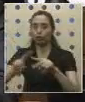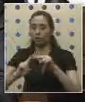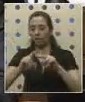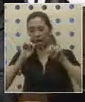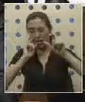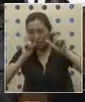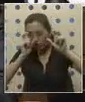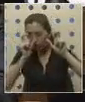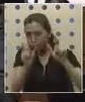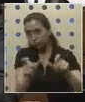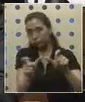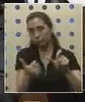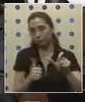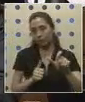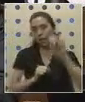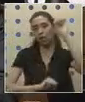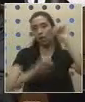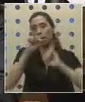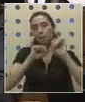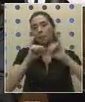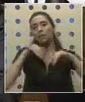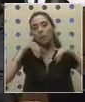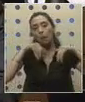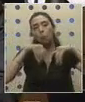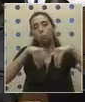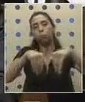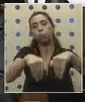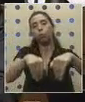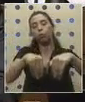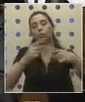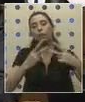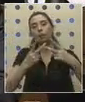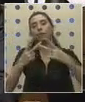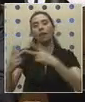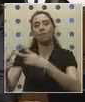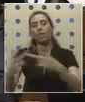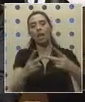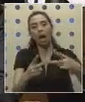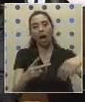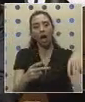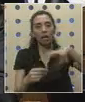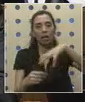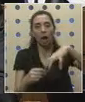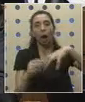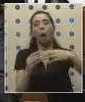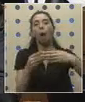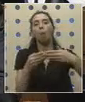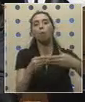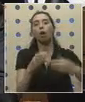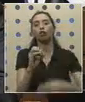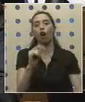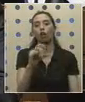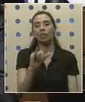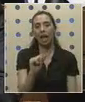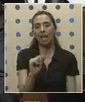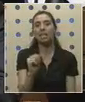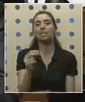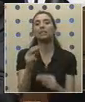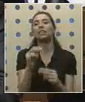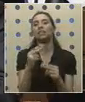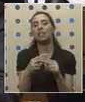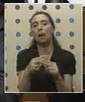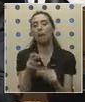fiscalización a las empresas de buses que hacen recorrido en la comunidad de Puerto Octay, en el sector de La Picada.